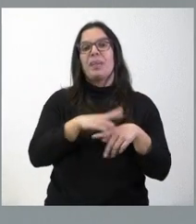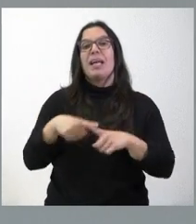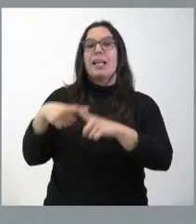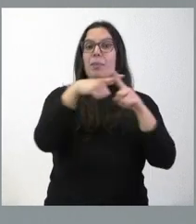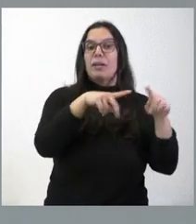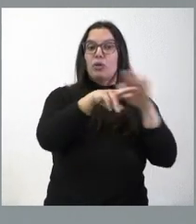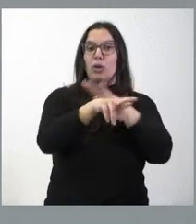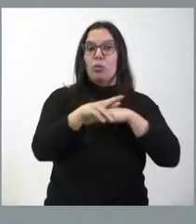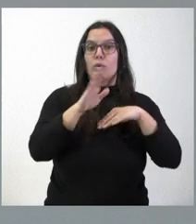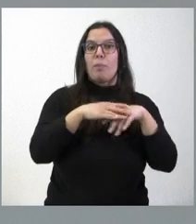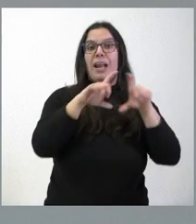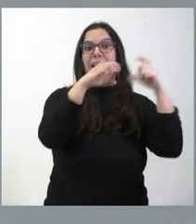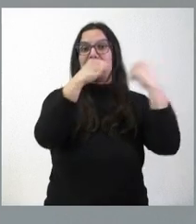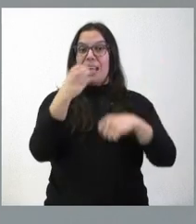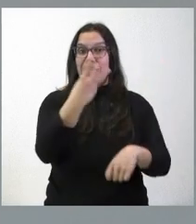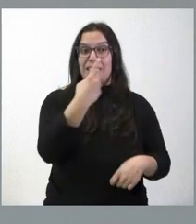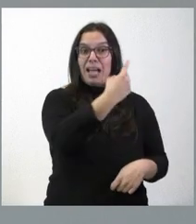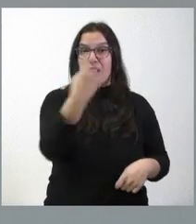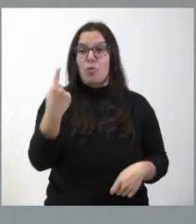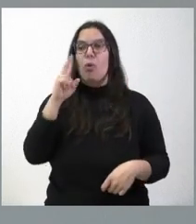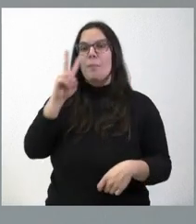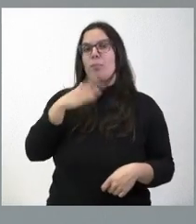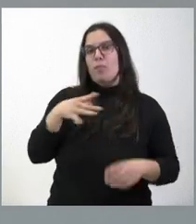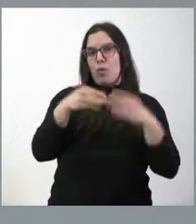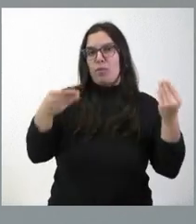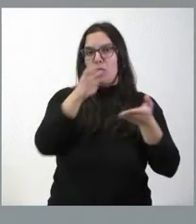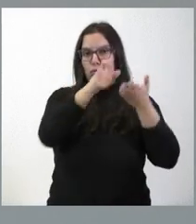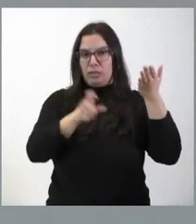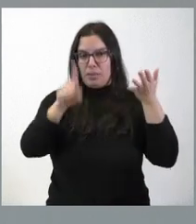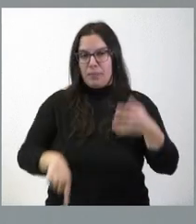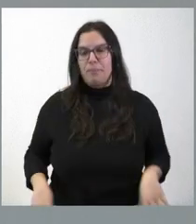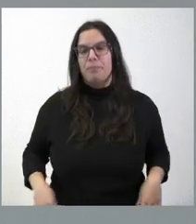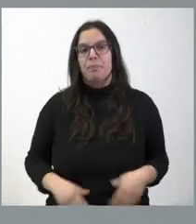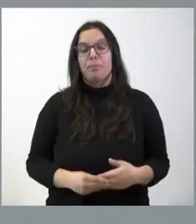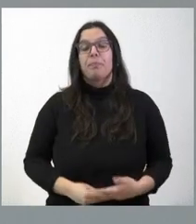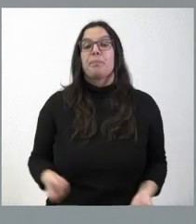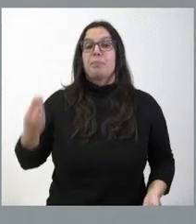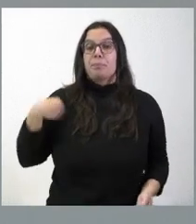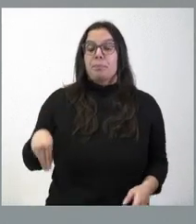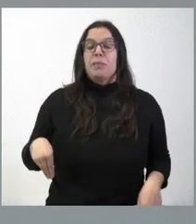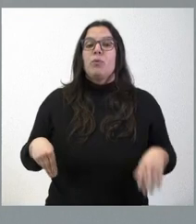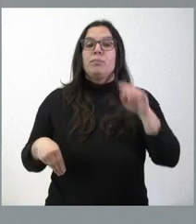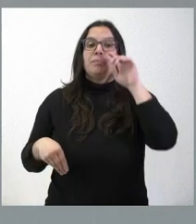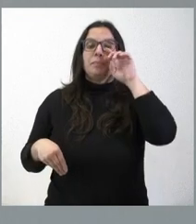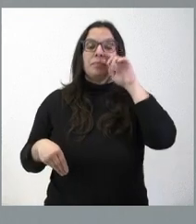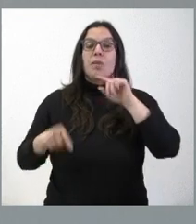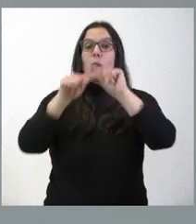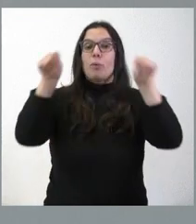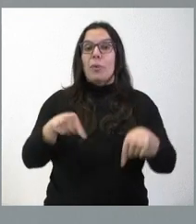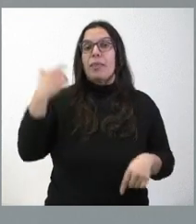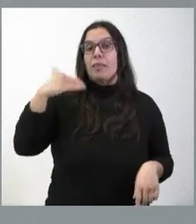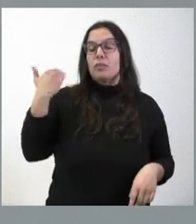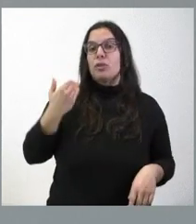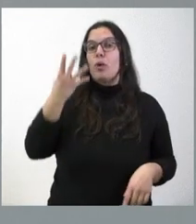recursos para cada una de estas tres entidades es la que tienen ustedes en la documentación. Asimismo, para la provincia de Soria,